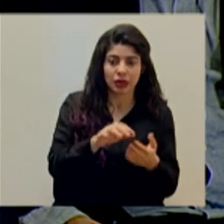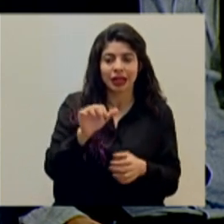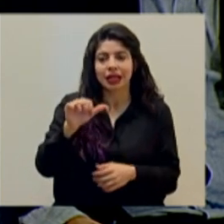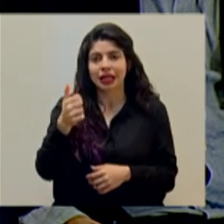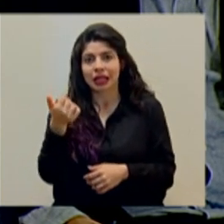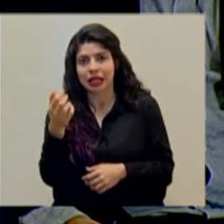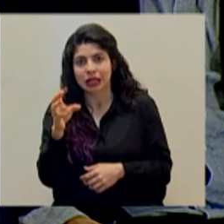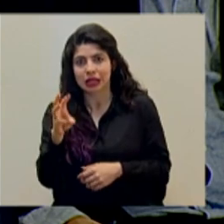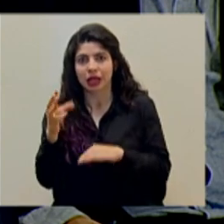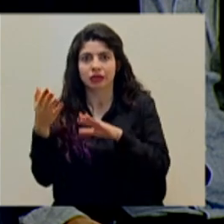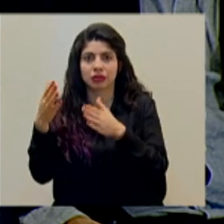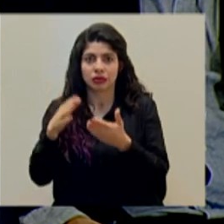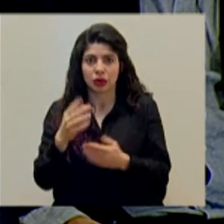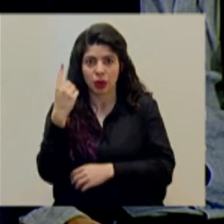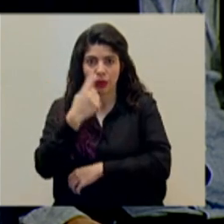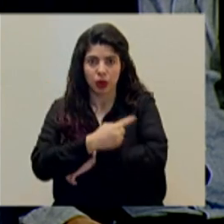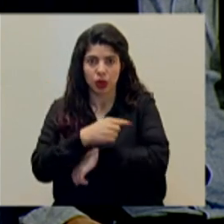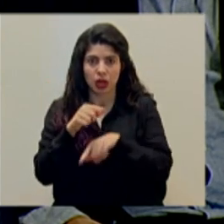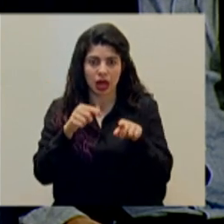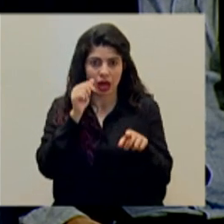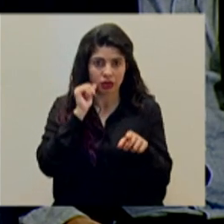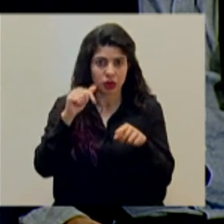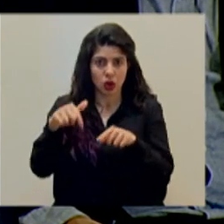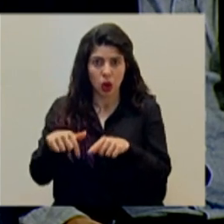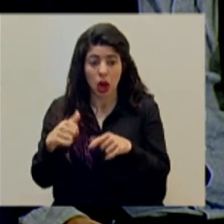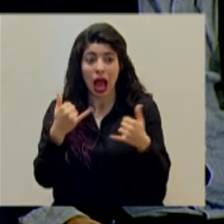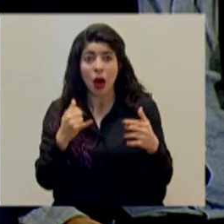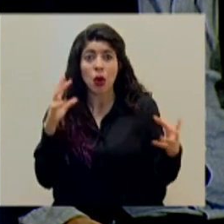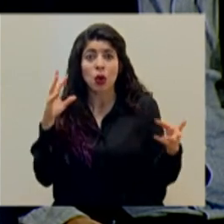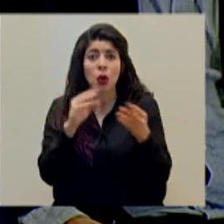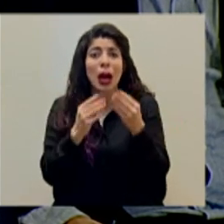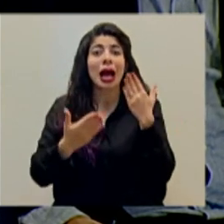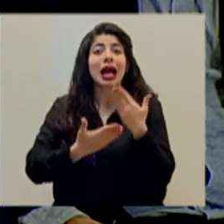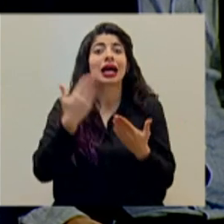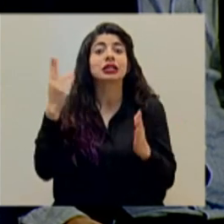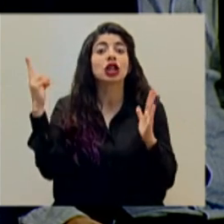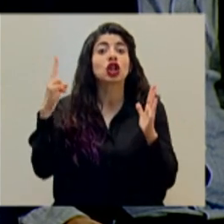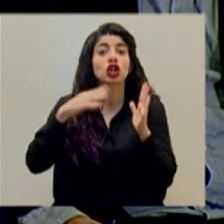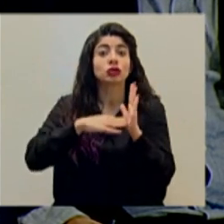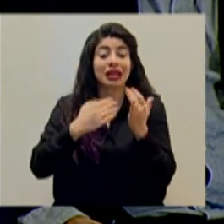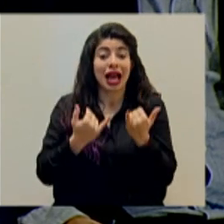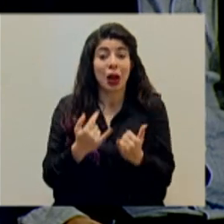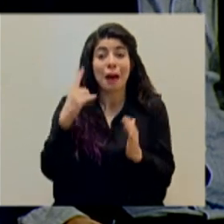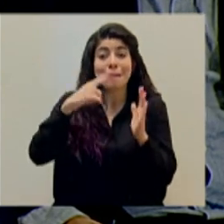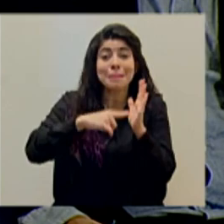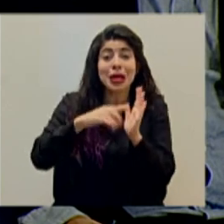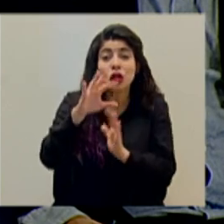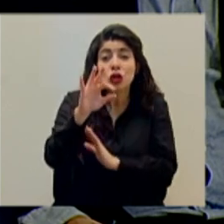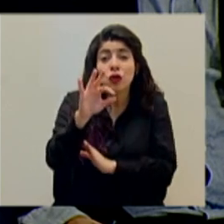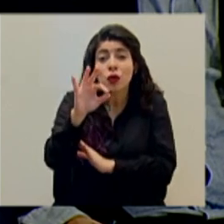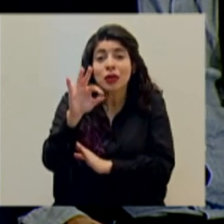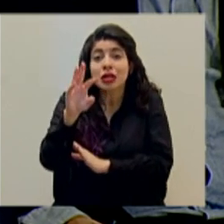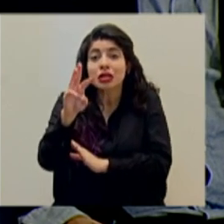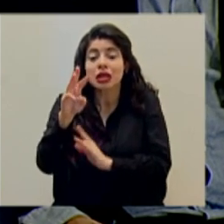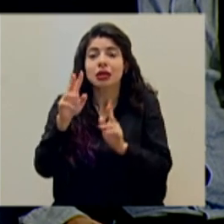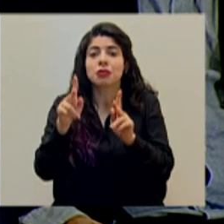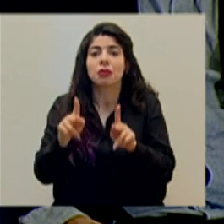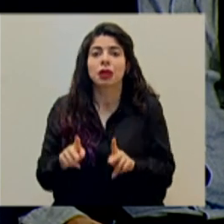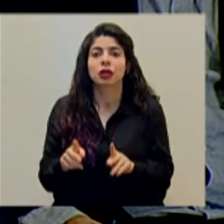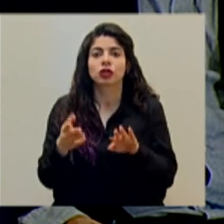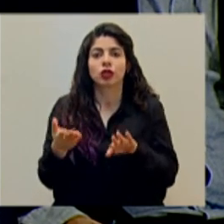día. Estamos llegando a un total casi ya de 2,000. Estamos en 1,996 personas